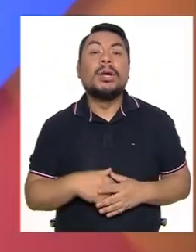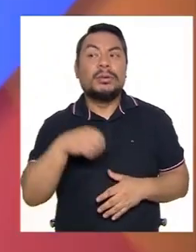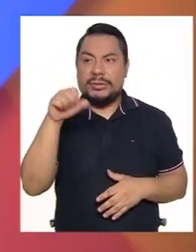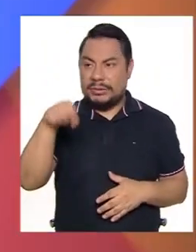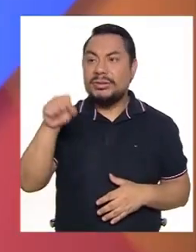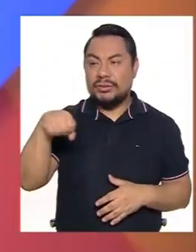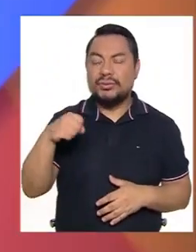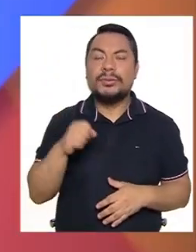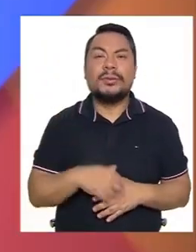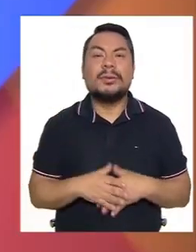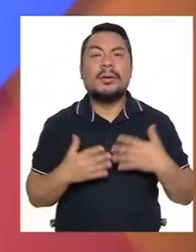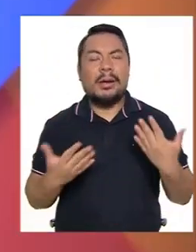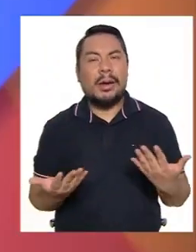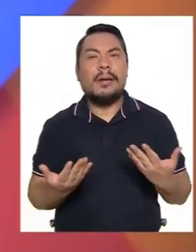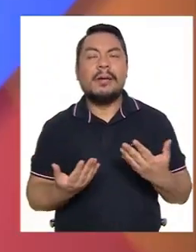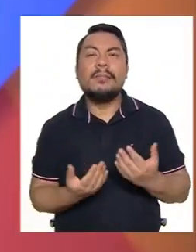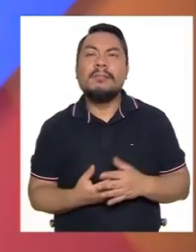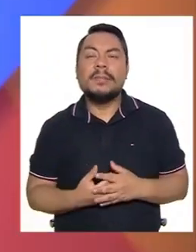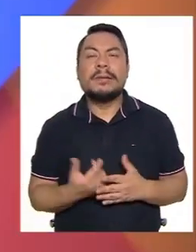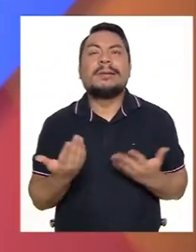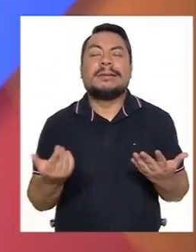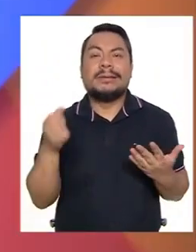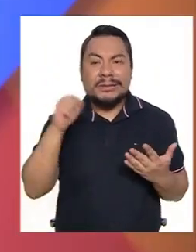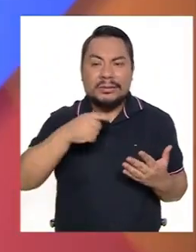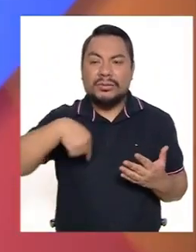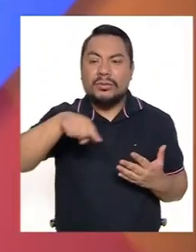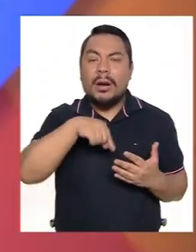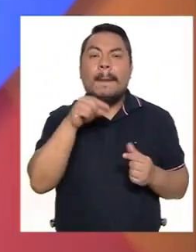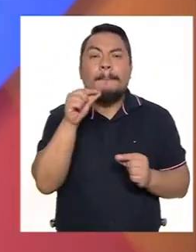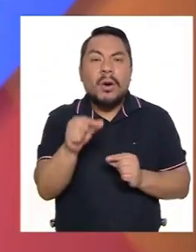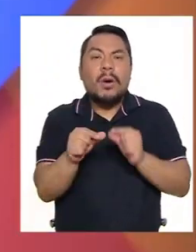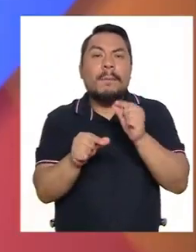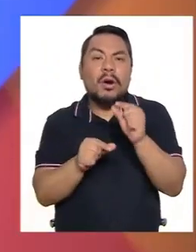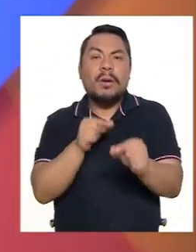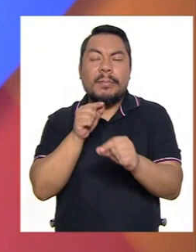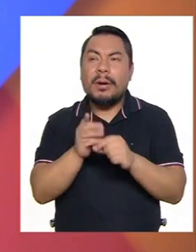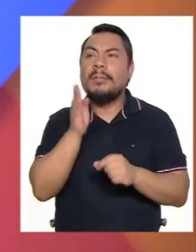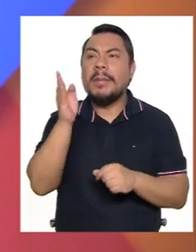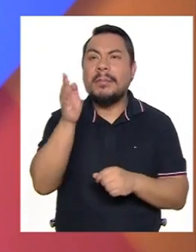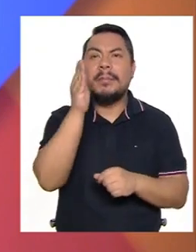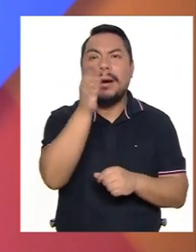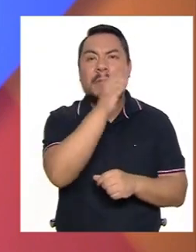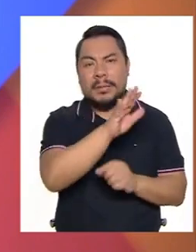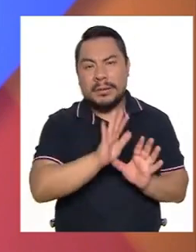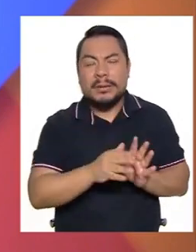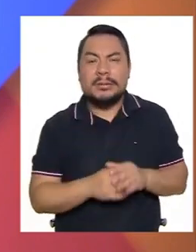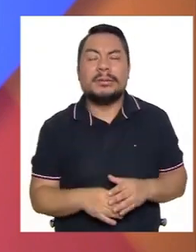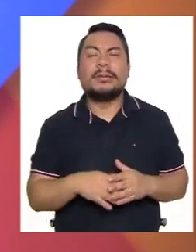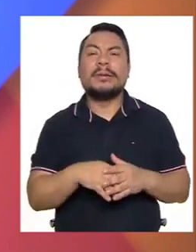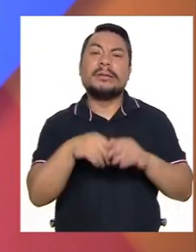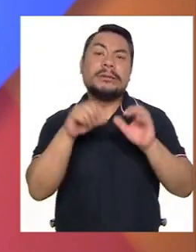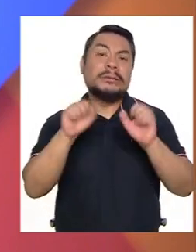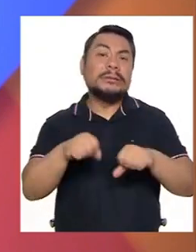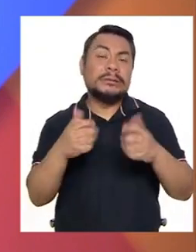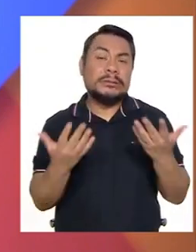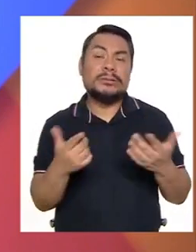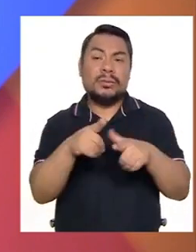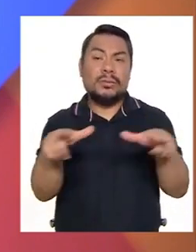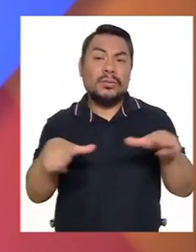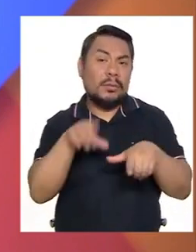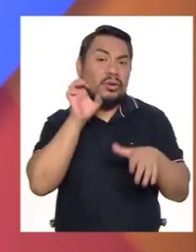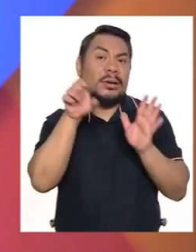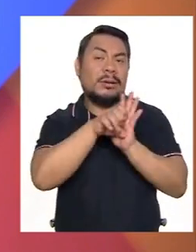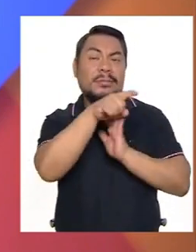totalmente. Bueno, digamos, es que vamos avanzando de poco a poco, ¿no? Y definitivamente ciudades como